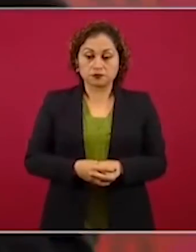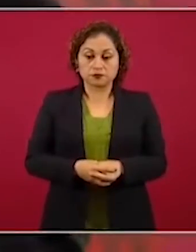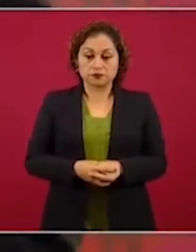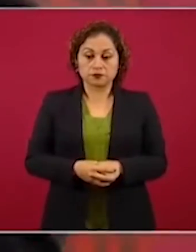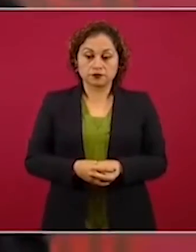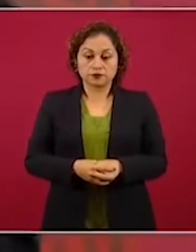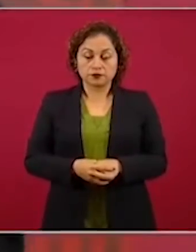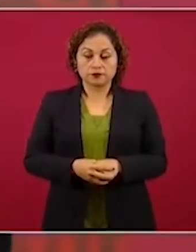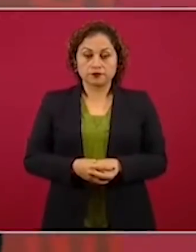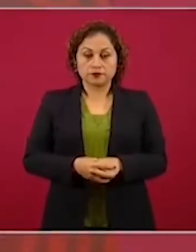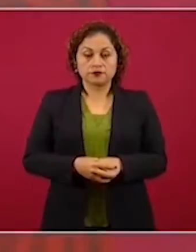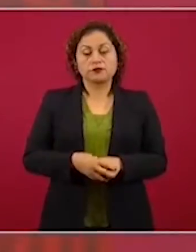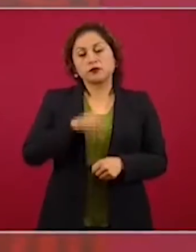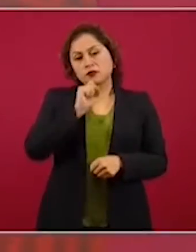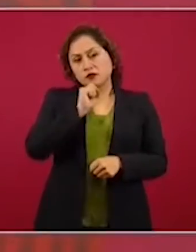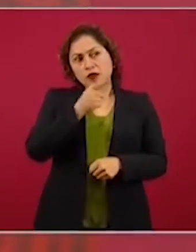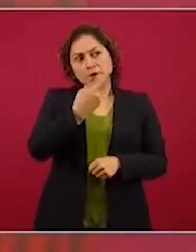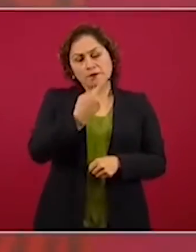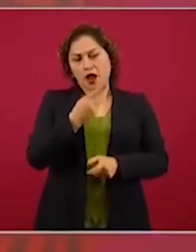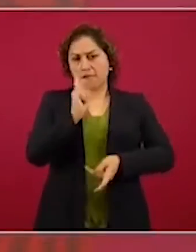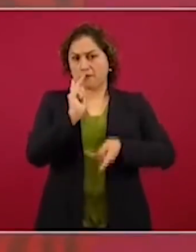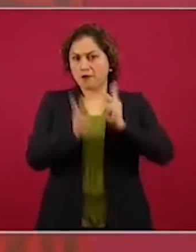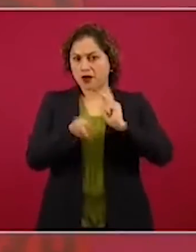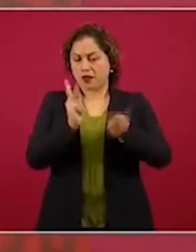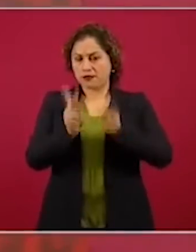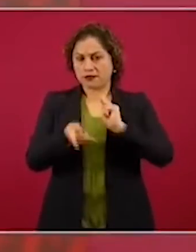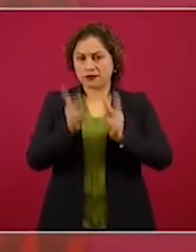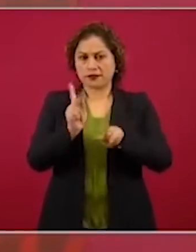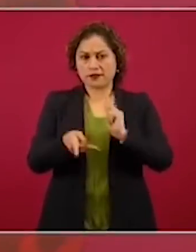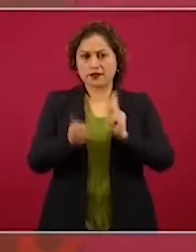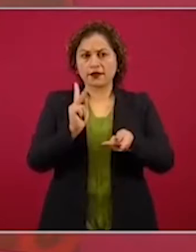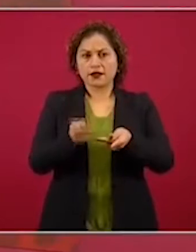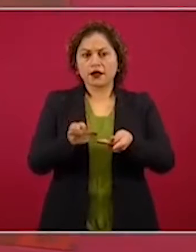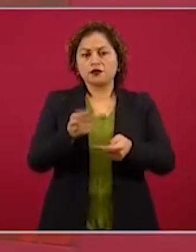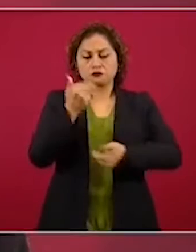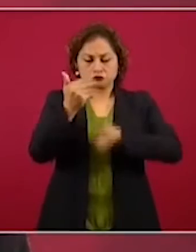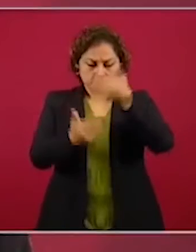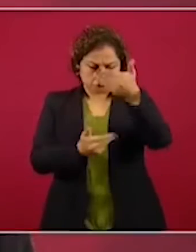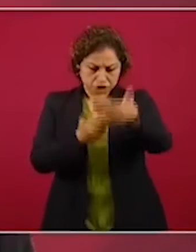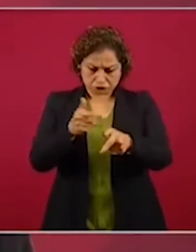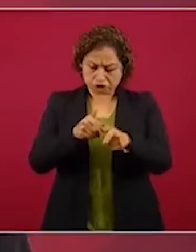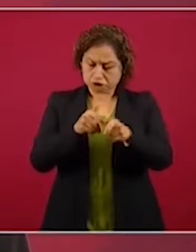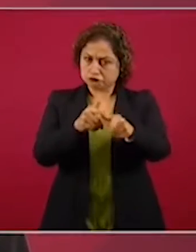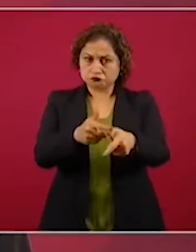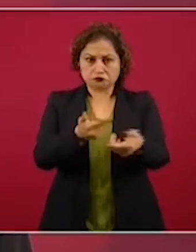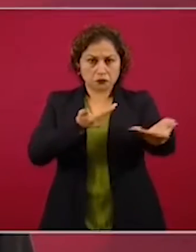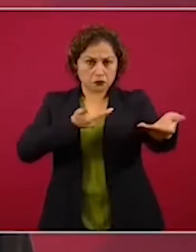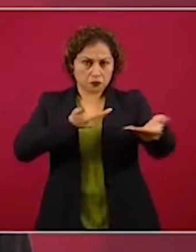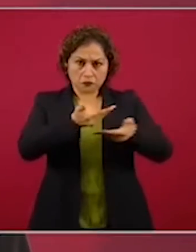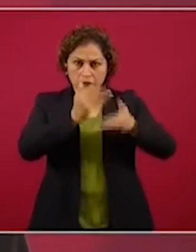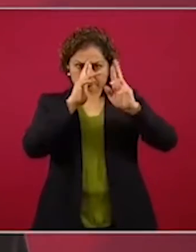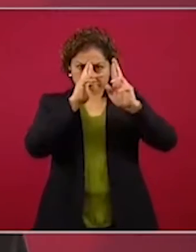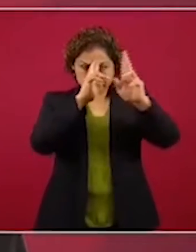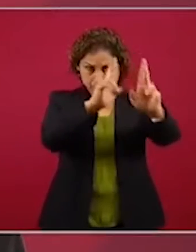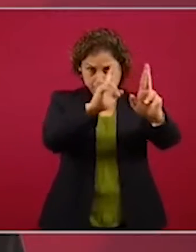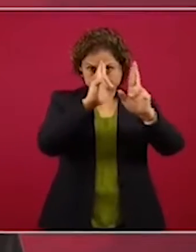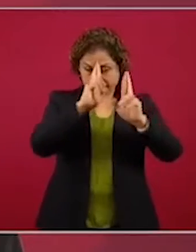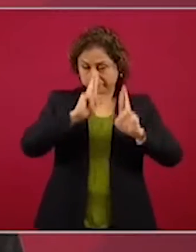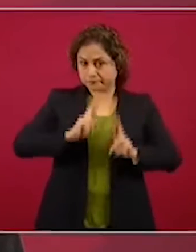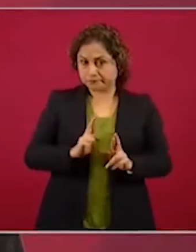Él mencionó que vamos a continuar con una política de respeto mutuo